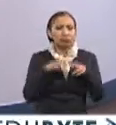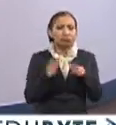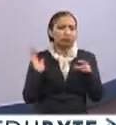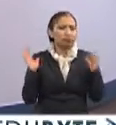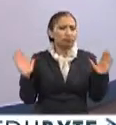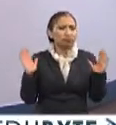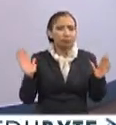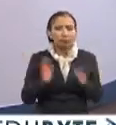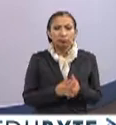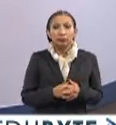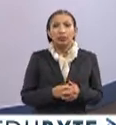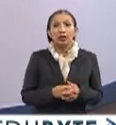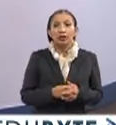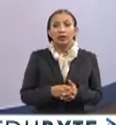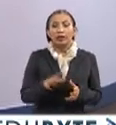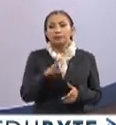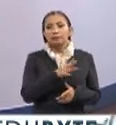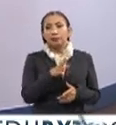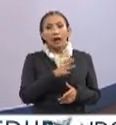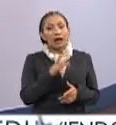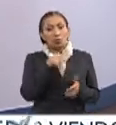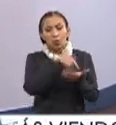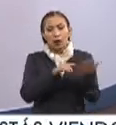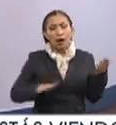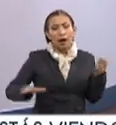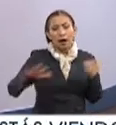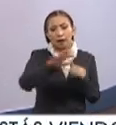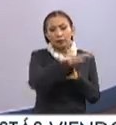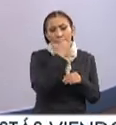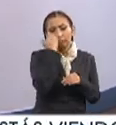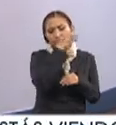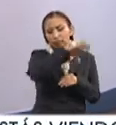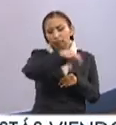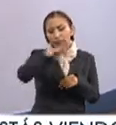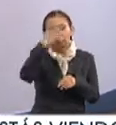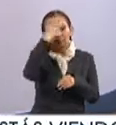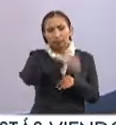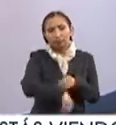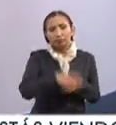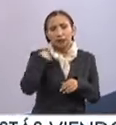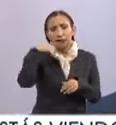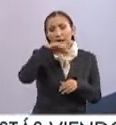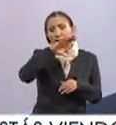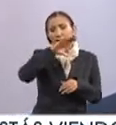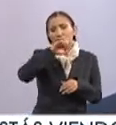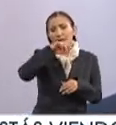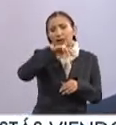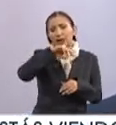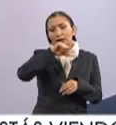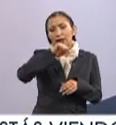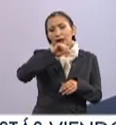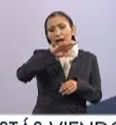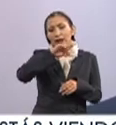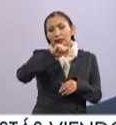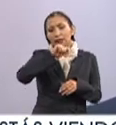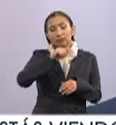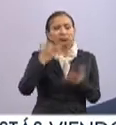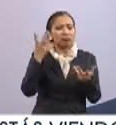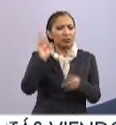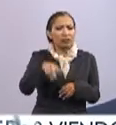espléndidos, hay una instalación ahí preciosa del Centro Nacional de las Artes, es un lugar